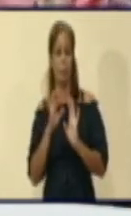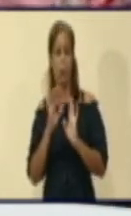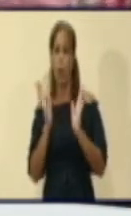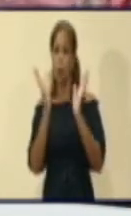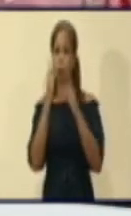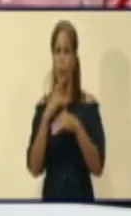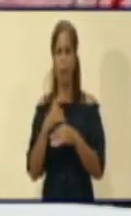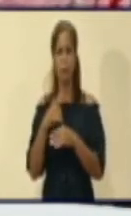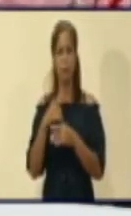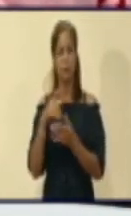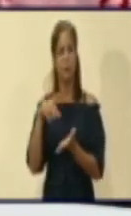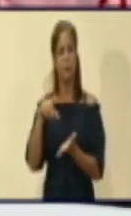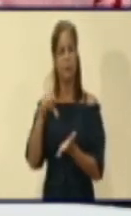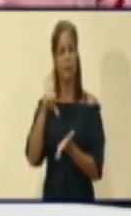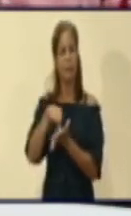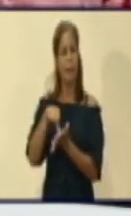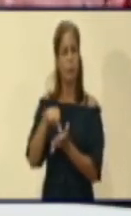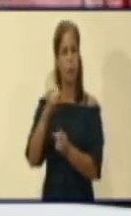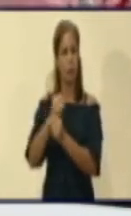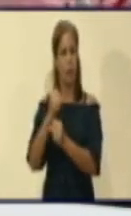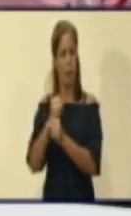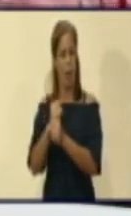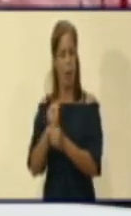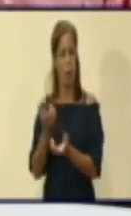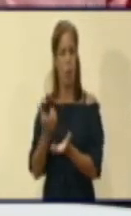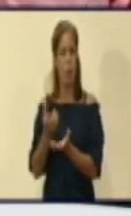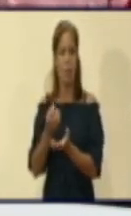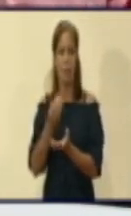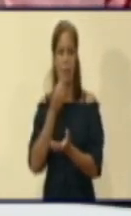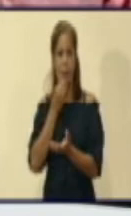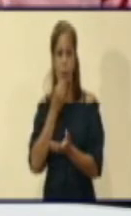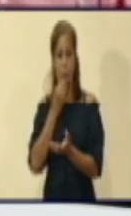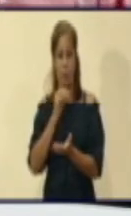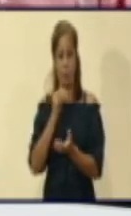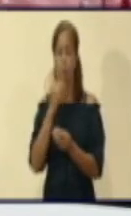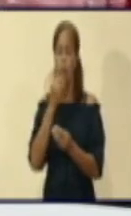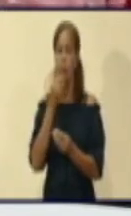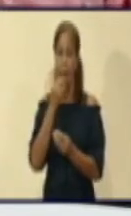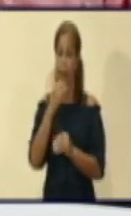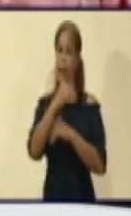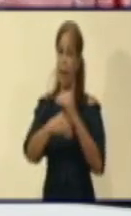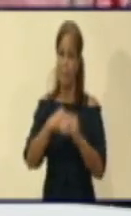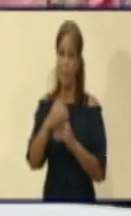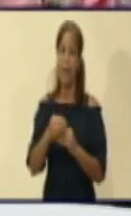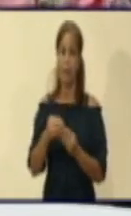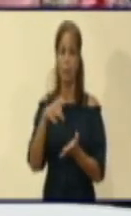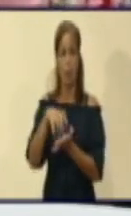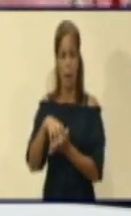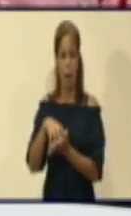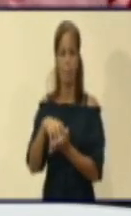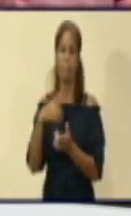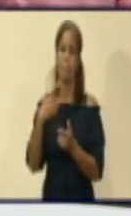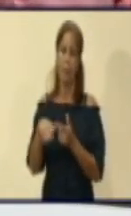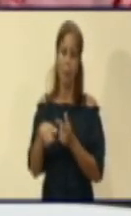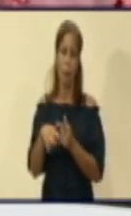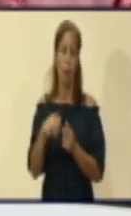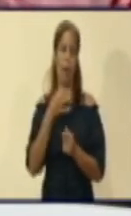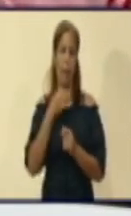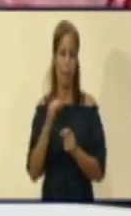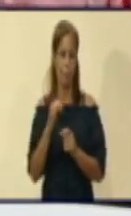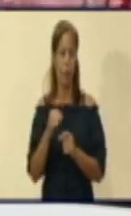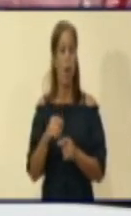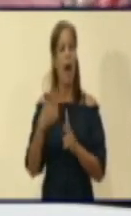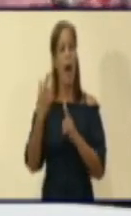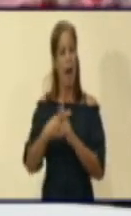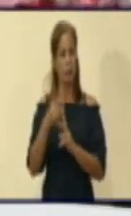proceder a alguna interrupción laboral, entonces que se aplique el tratamiento como interrupto, pero ciertamente no está aprobado el tratamiento para el vulnerable. Reiteramos, hay que